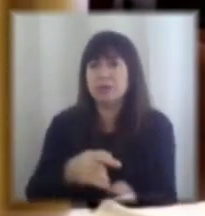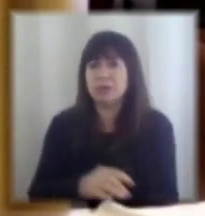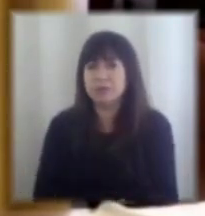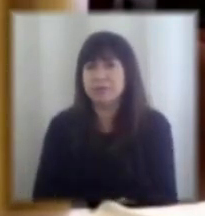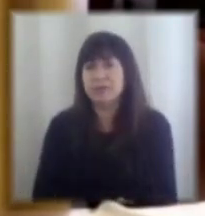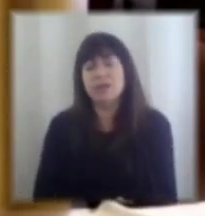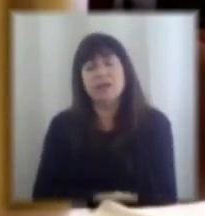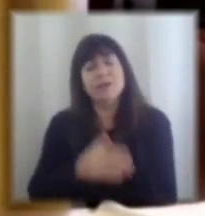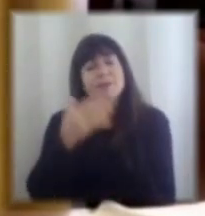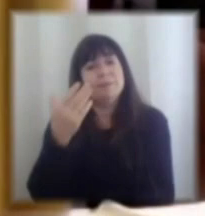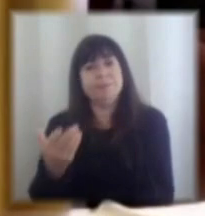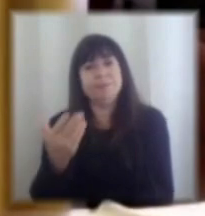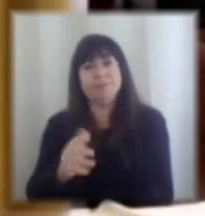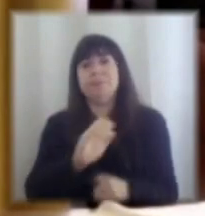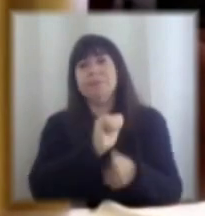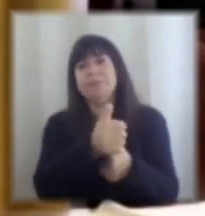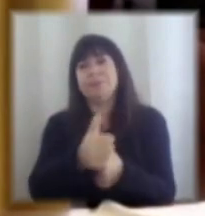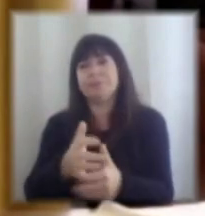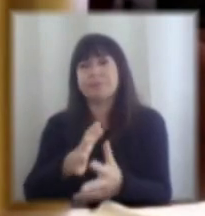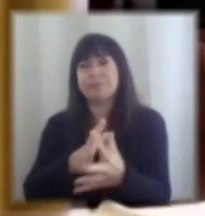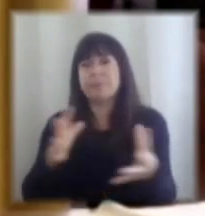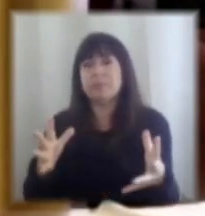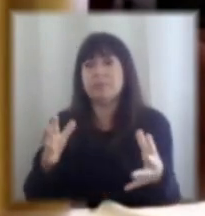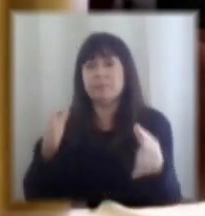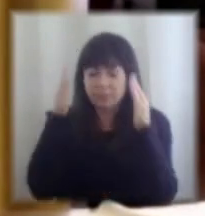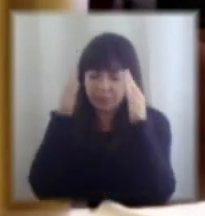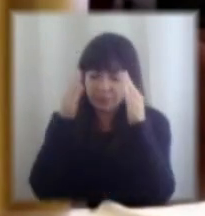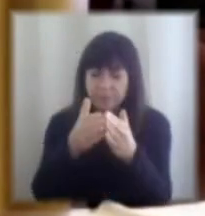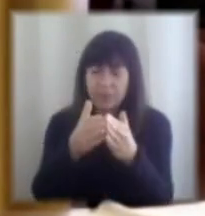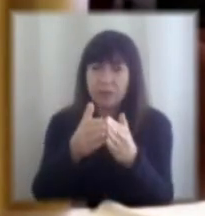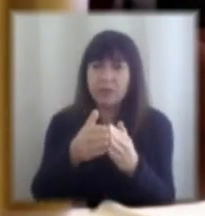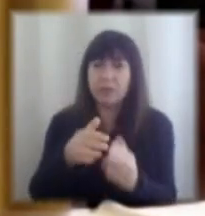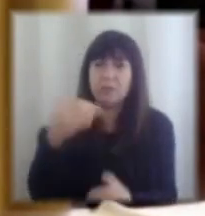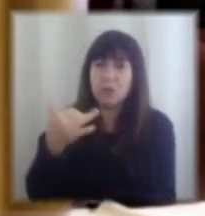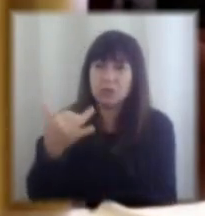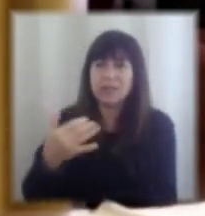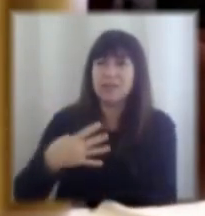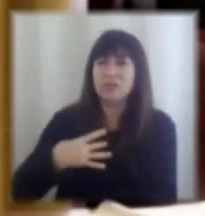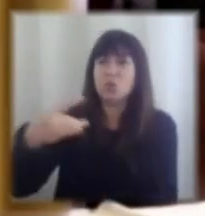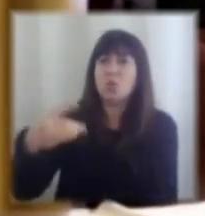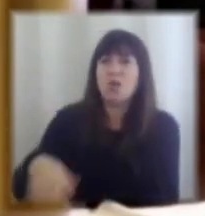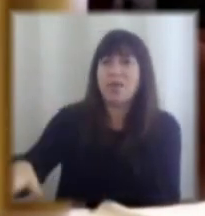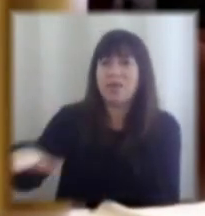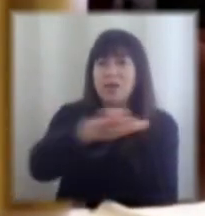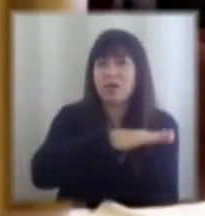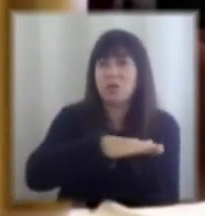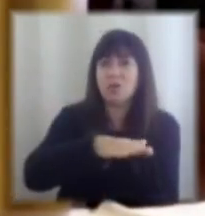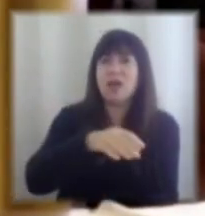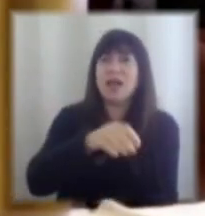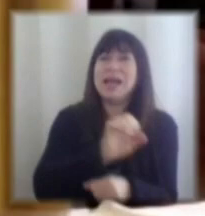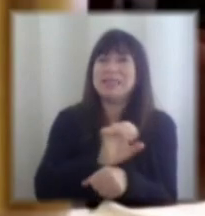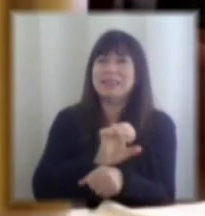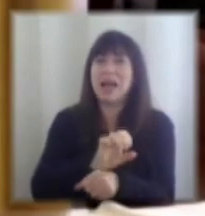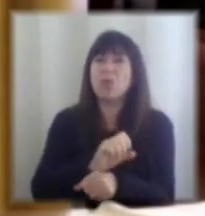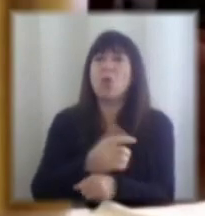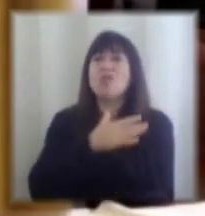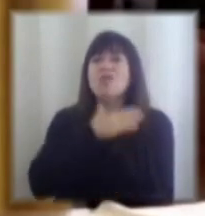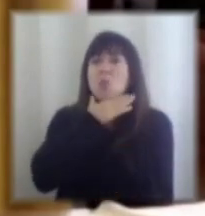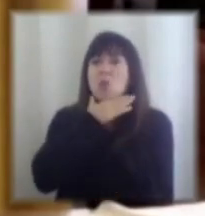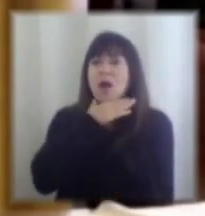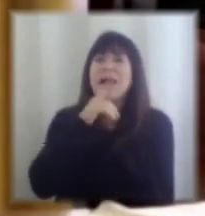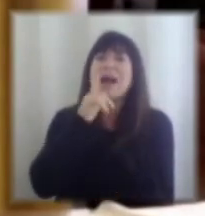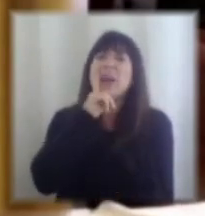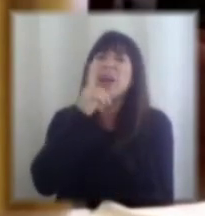que hay que abordar y que yo creo que la clave es hacerlo desde la lógica del ciudadano el Estado se debe al ciudadano se debe rendirle cuentas